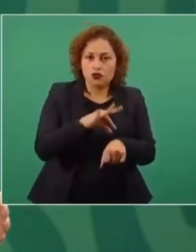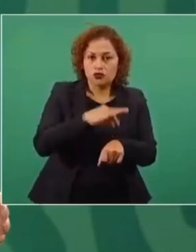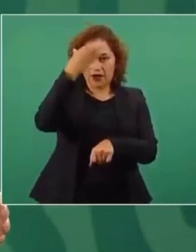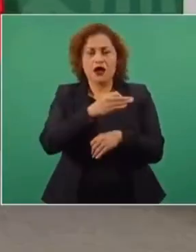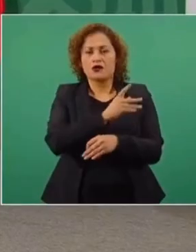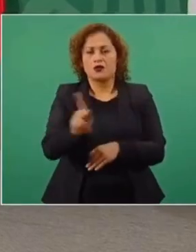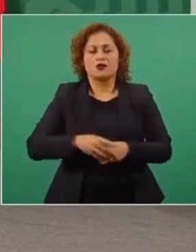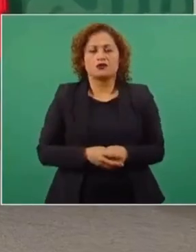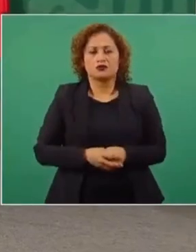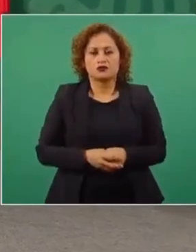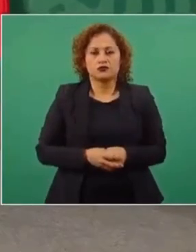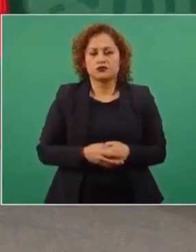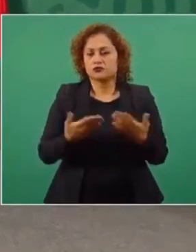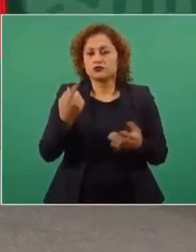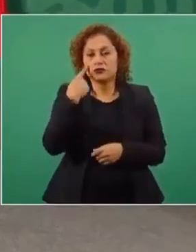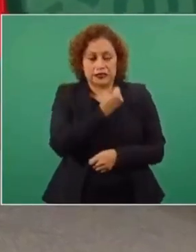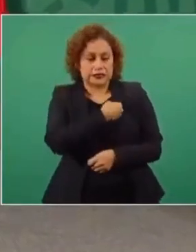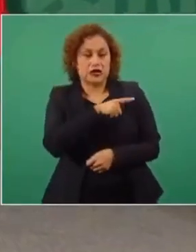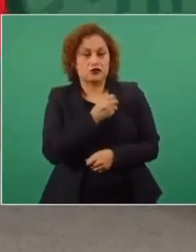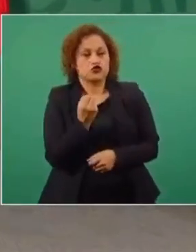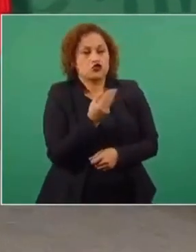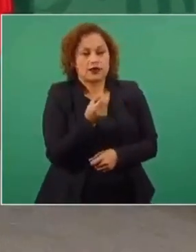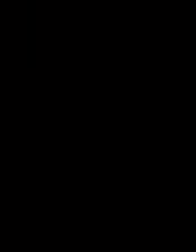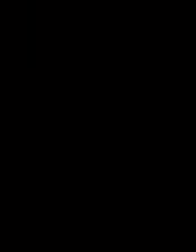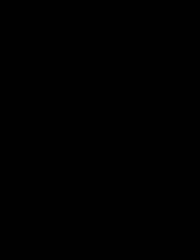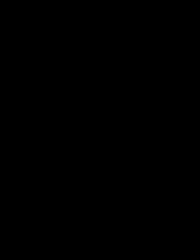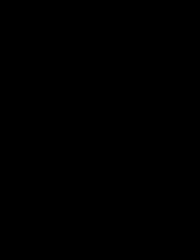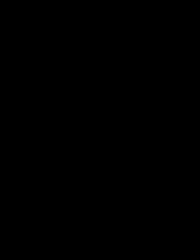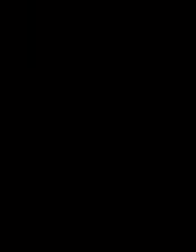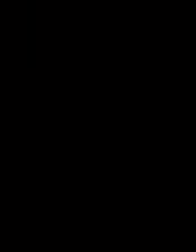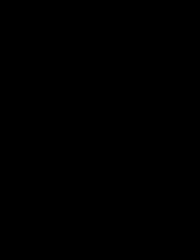del sector público y del sector privado. La salud no es un privilegio, es un derecho.